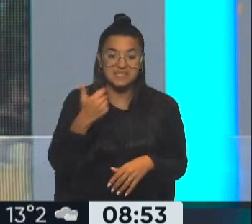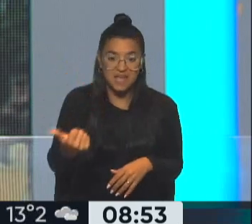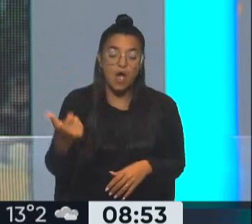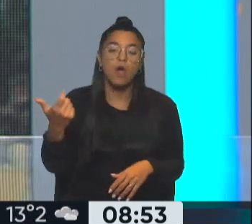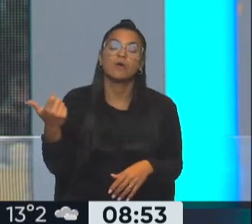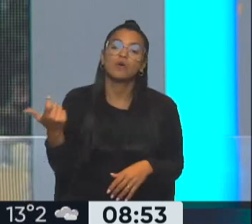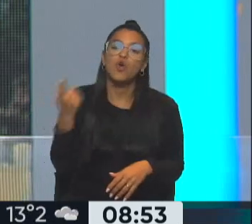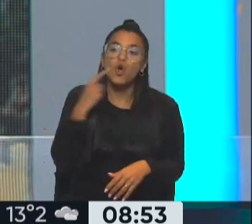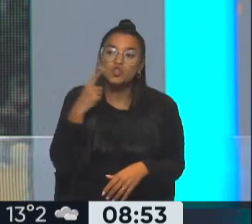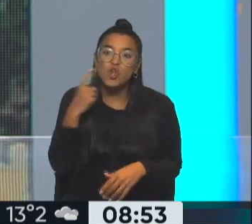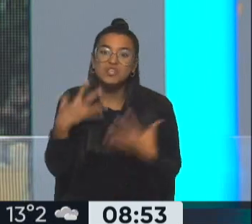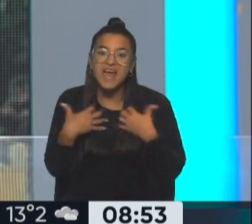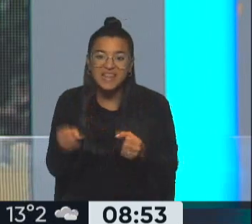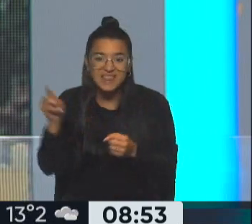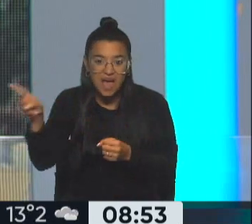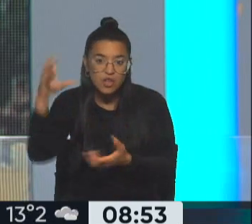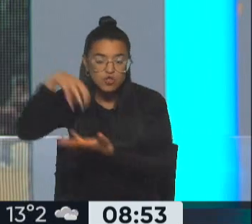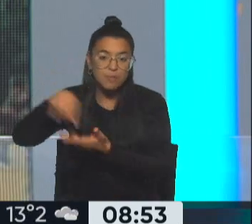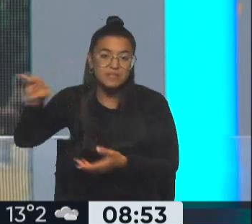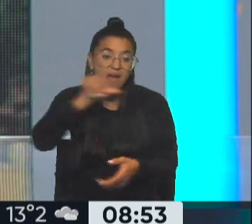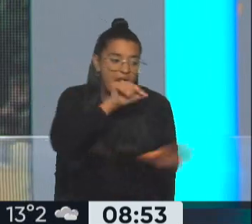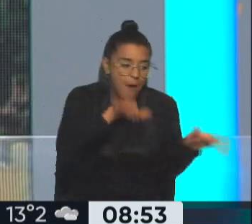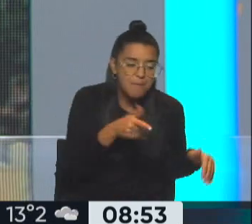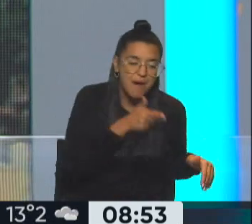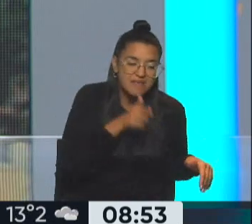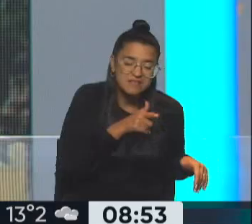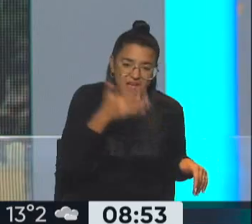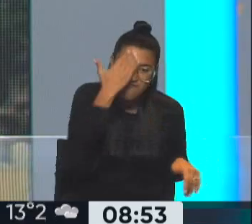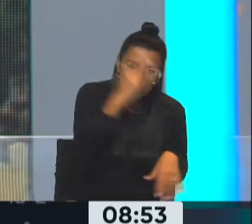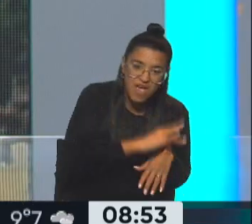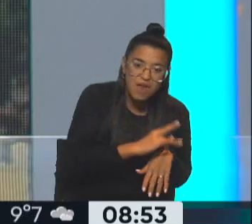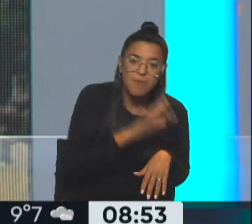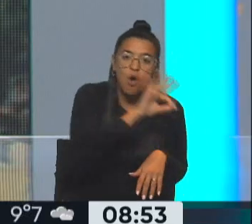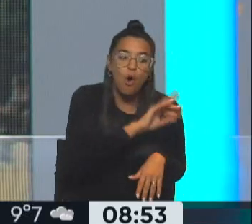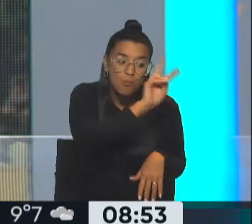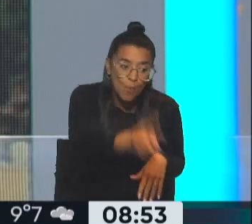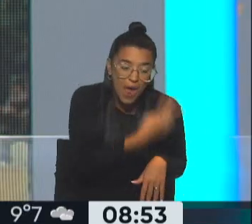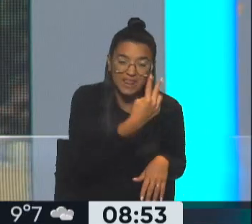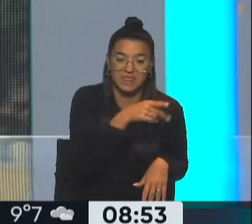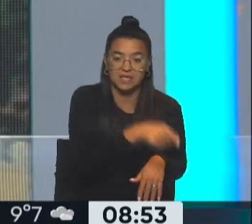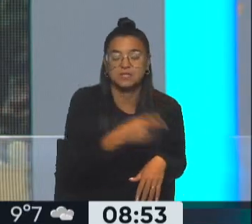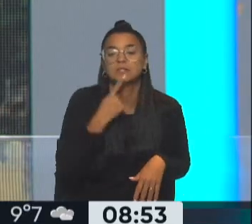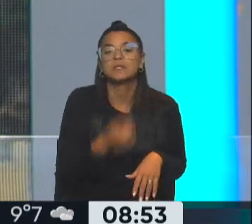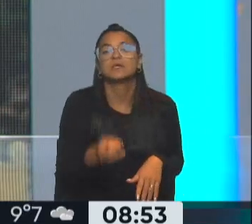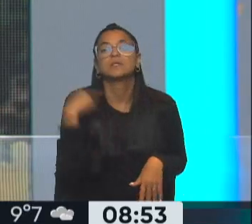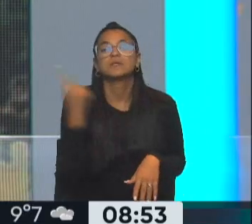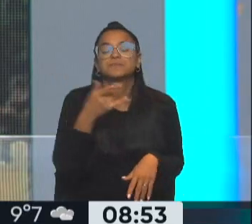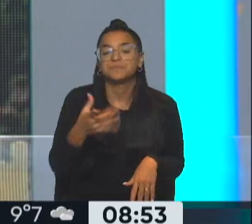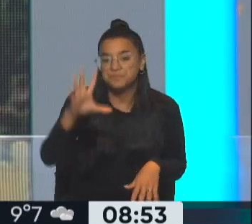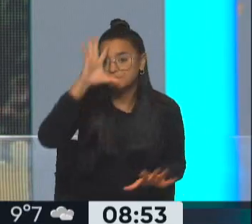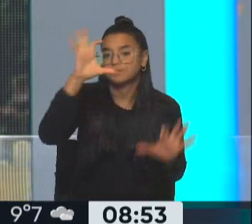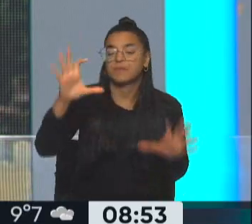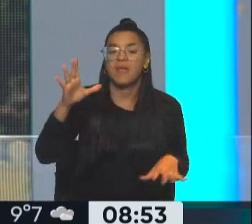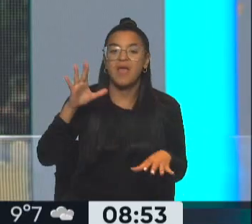control sanitario, cuando se encuentren aves que parezcan enfermas o que puedan hallarse muertas. Recordemos que la enfermedad se